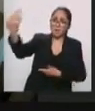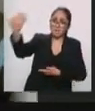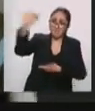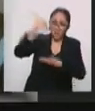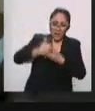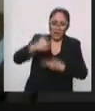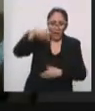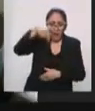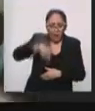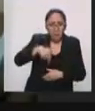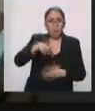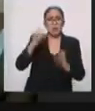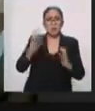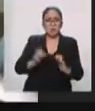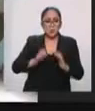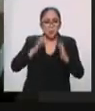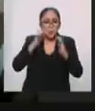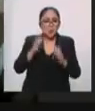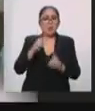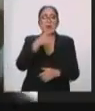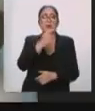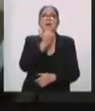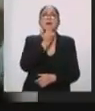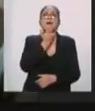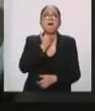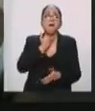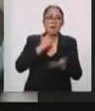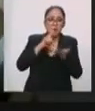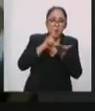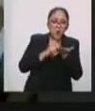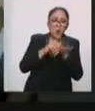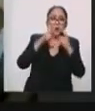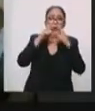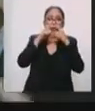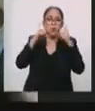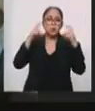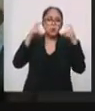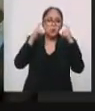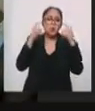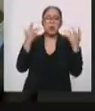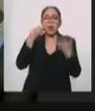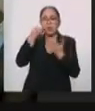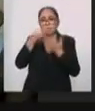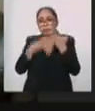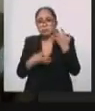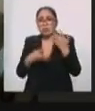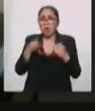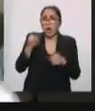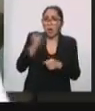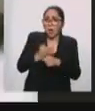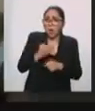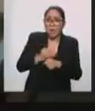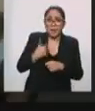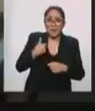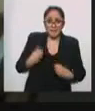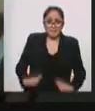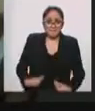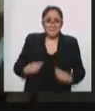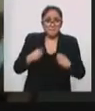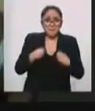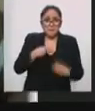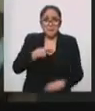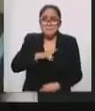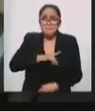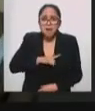este, ya sabes, gel, cubrebocas, pues todo lo necesario, ¿no? No podemos vivir con miedo, pero tampoco podemos dejar de